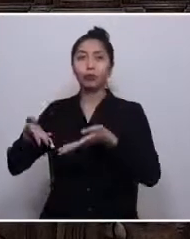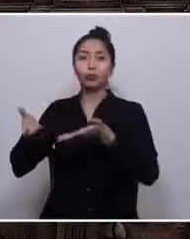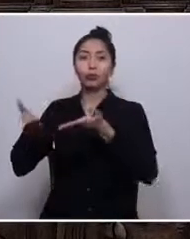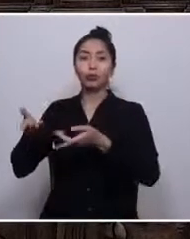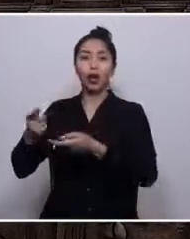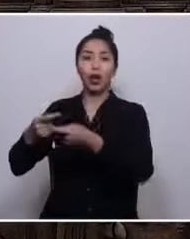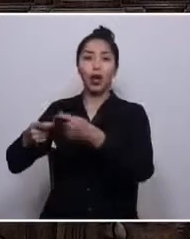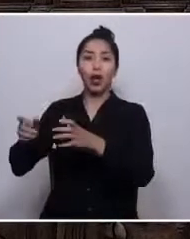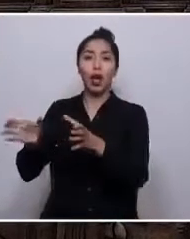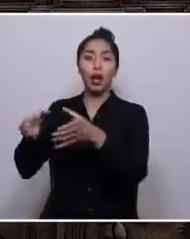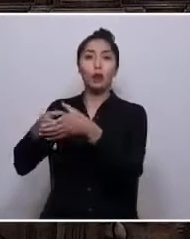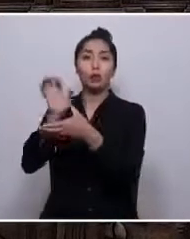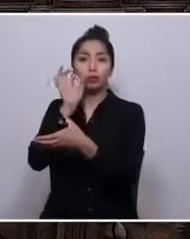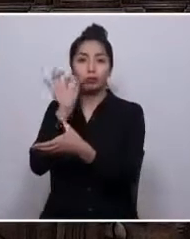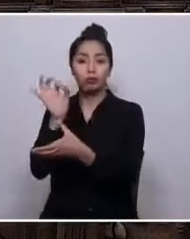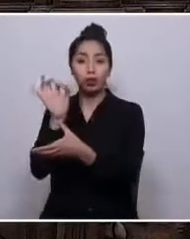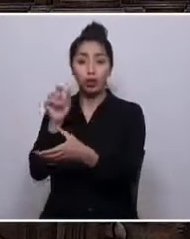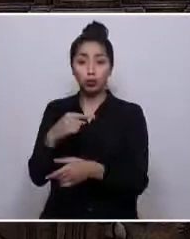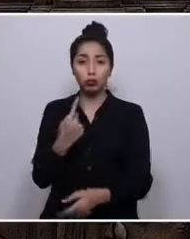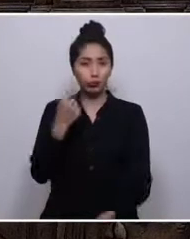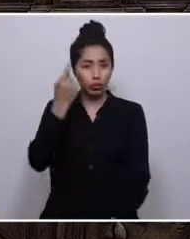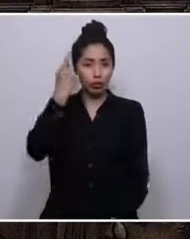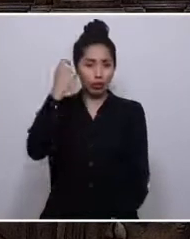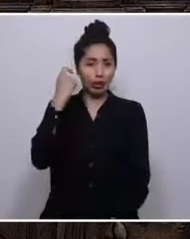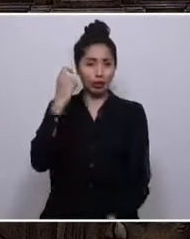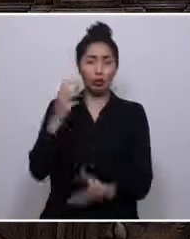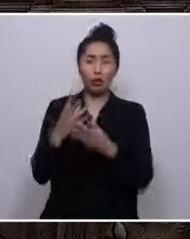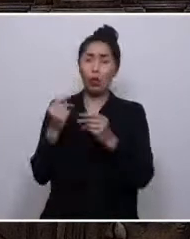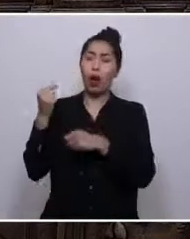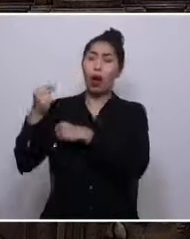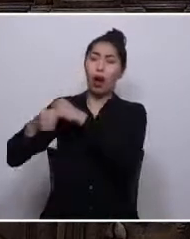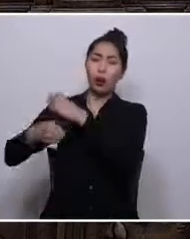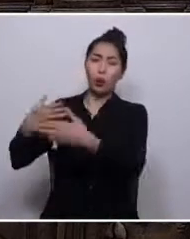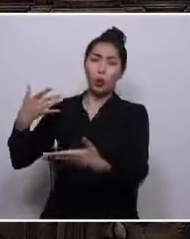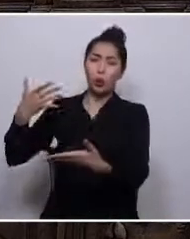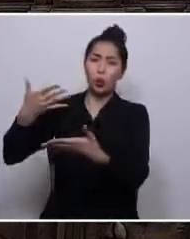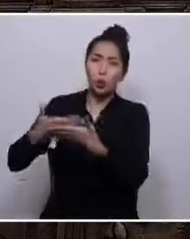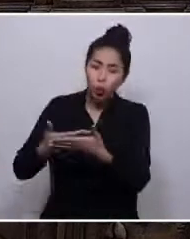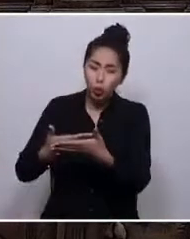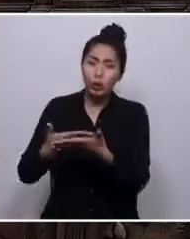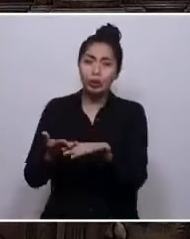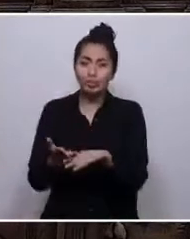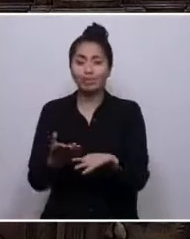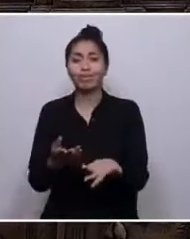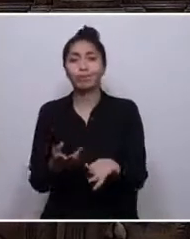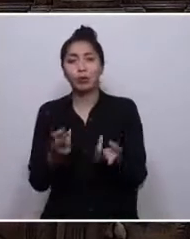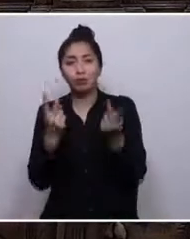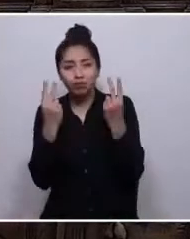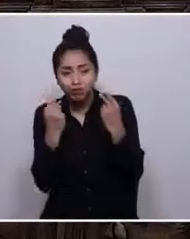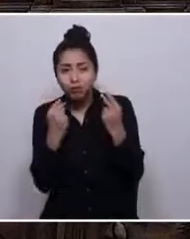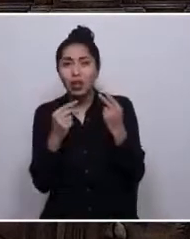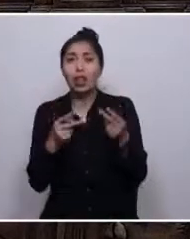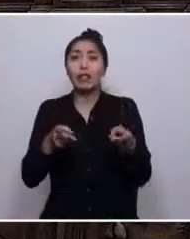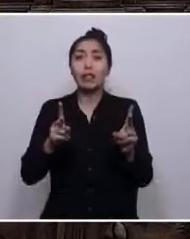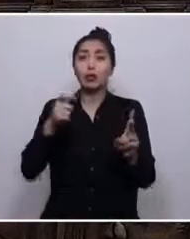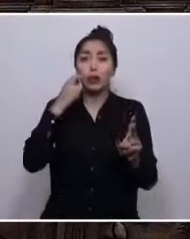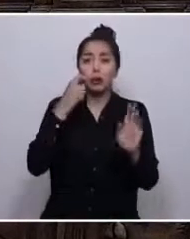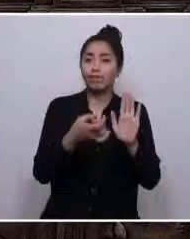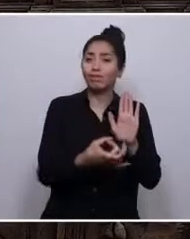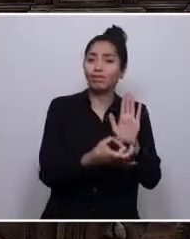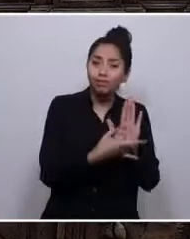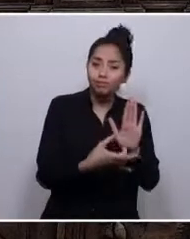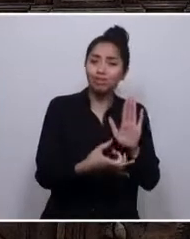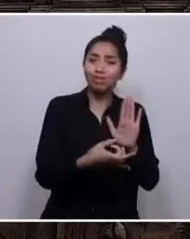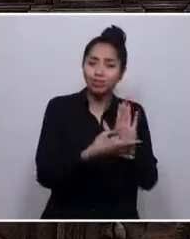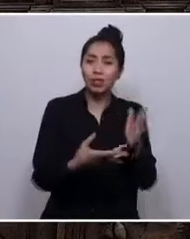tenemos conciencia que son décadas y siglos de postergación, de vidas truncadas, de violaciones a los derechos humanos, de